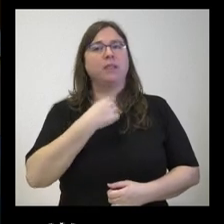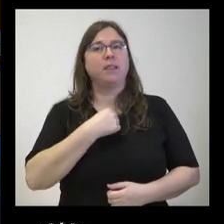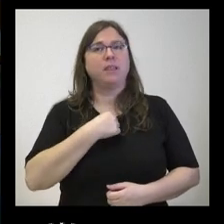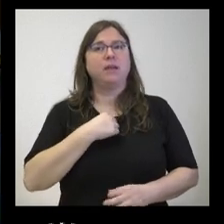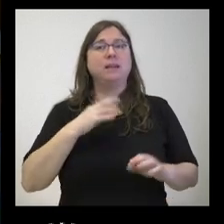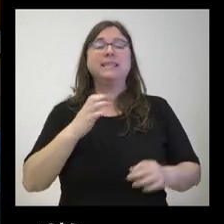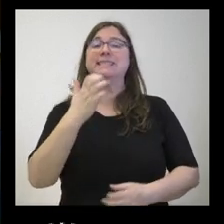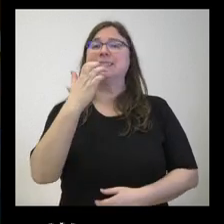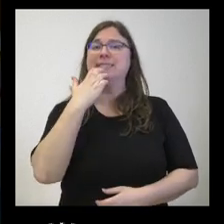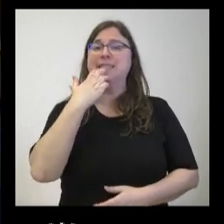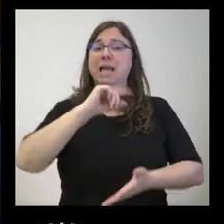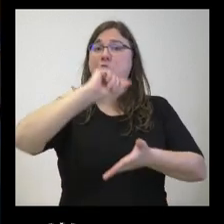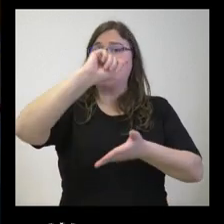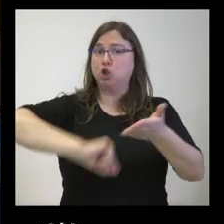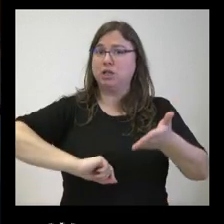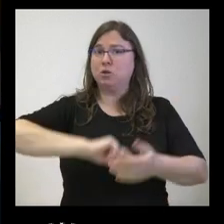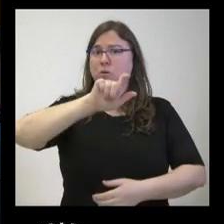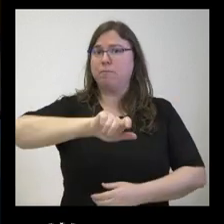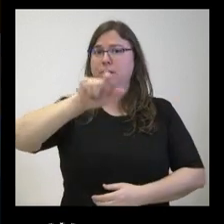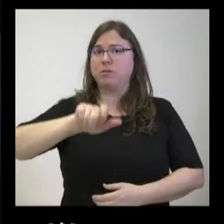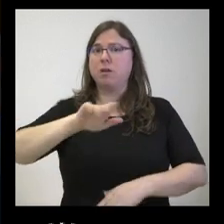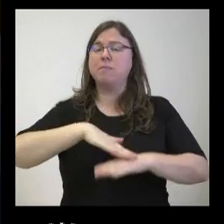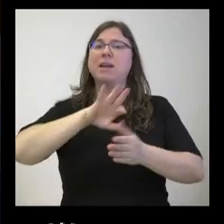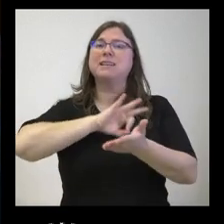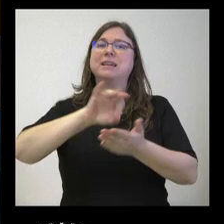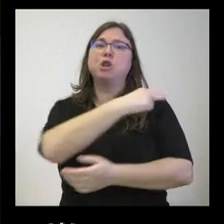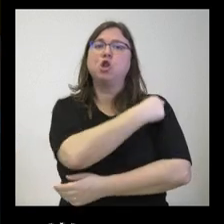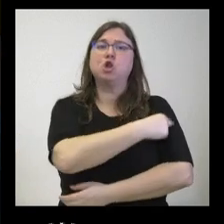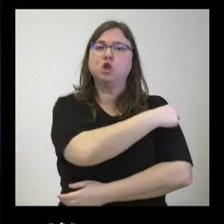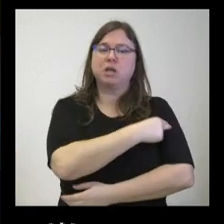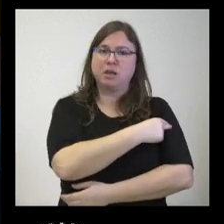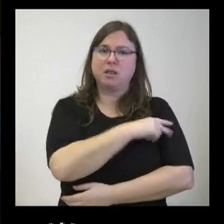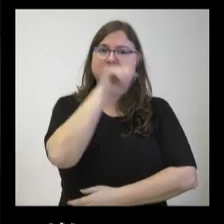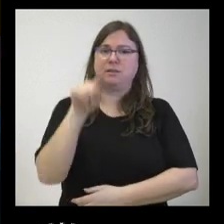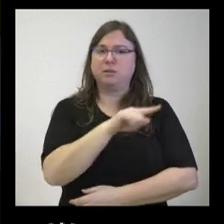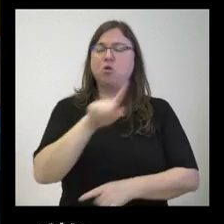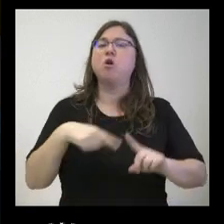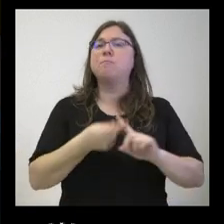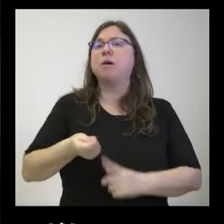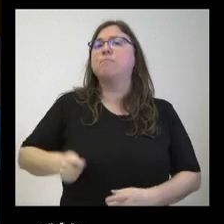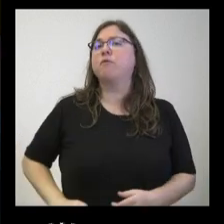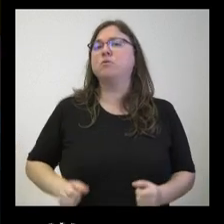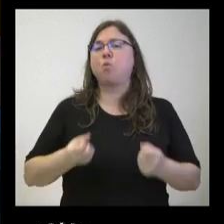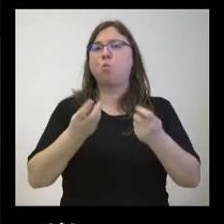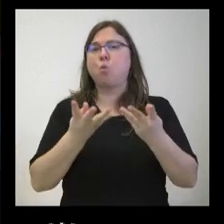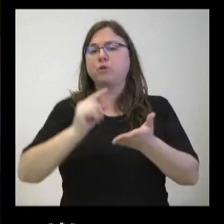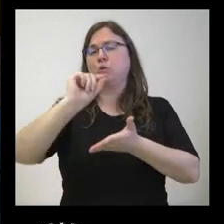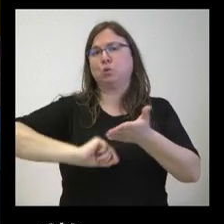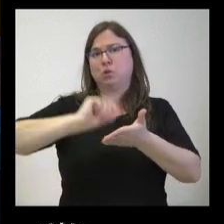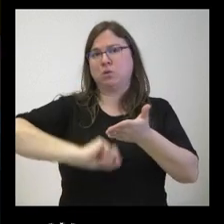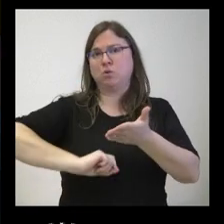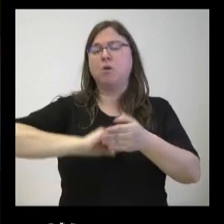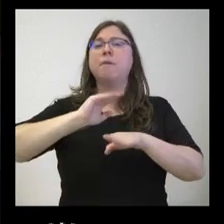si se va a contratar al personal para el servicio de sanidad de Castilla y León y qué personal, más o menos, tienen previsto contratar para